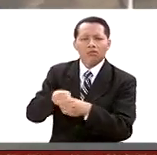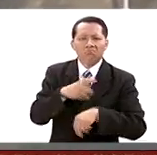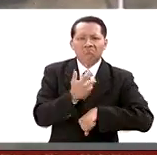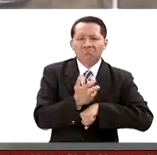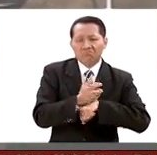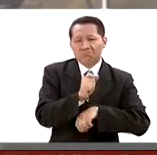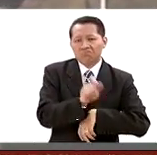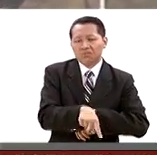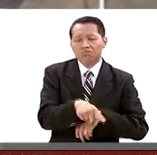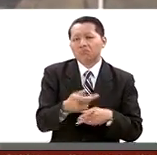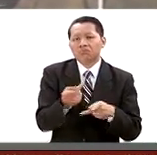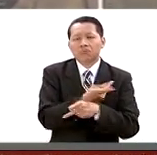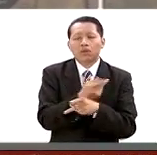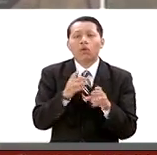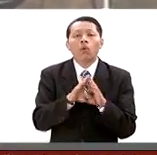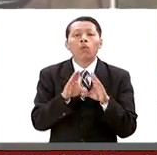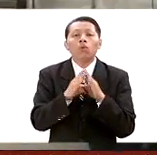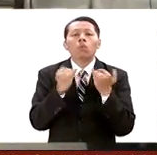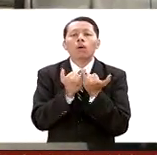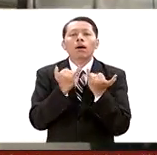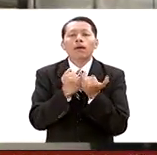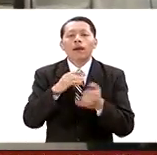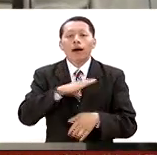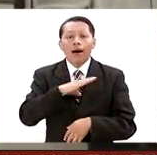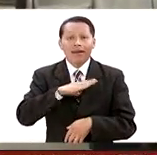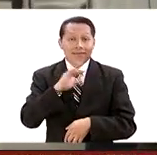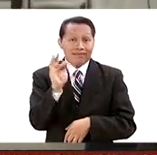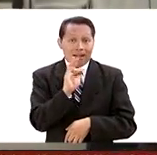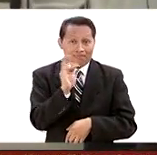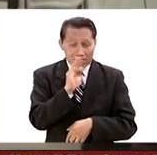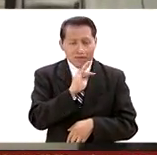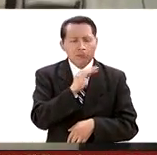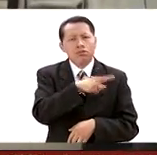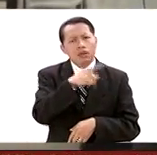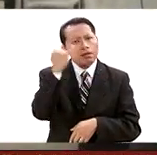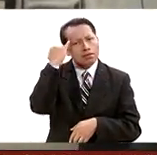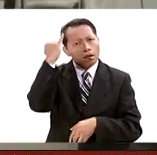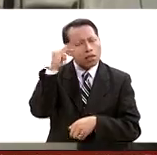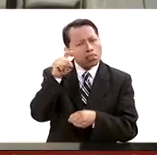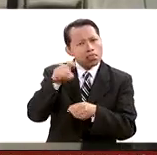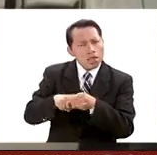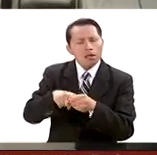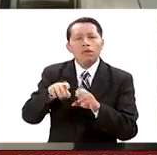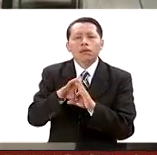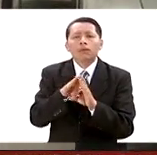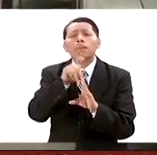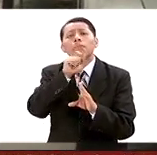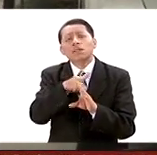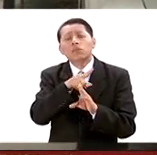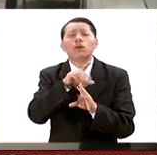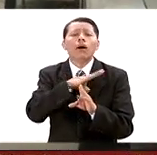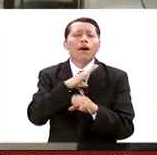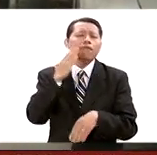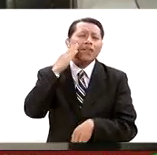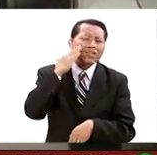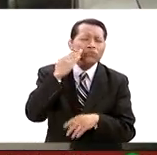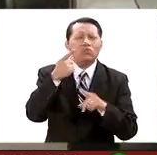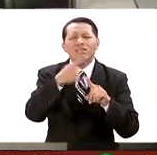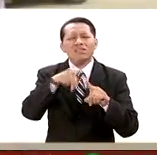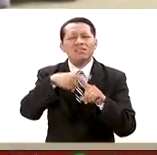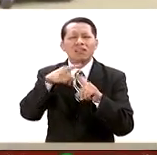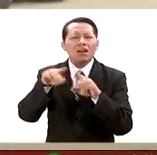que de alguna manera han sido reclutados ideológicamente a través de las redes sociales y que de modo su propio, de manera,